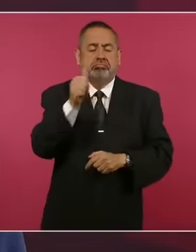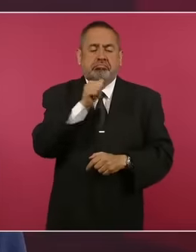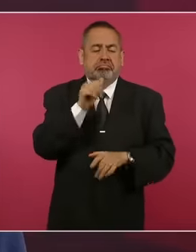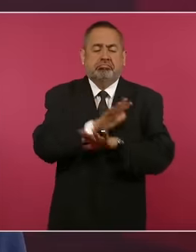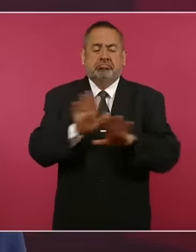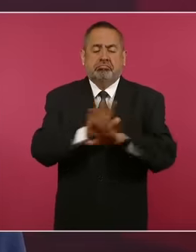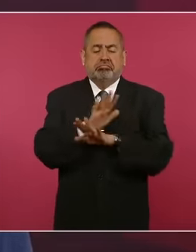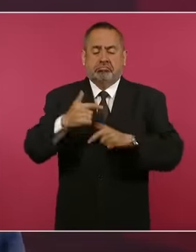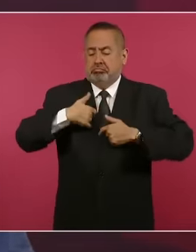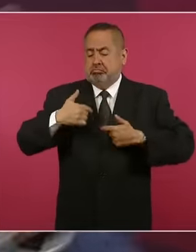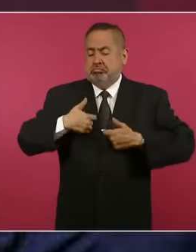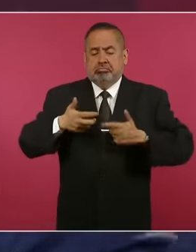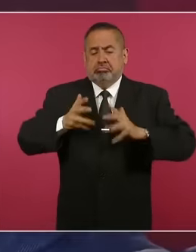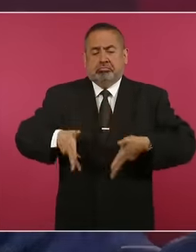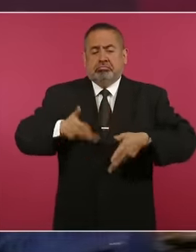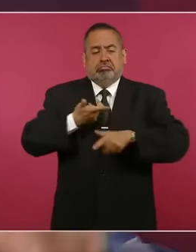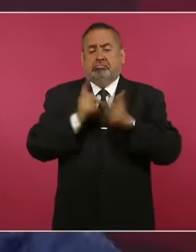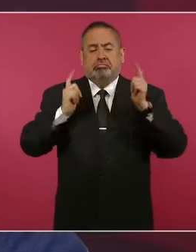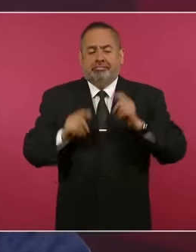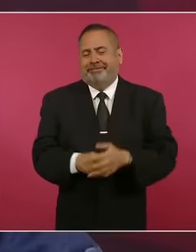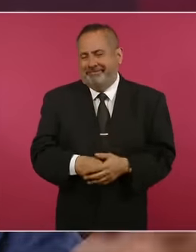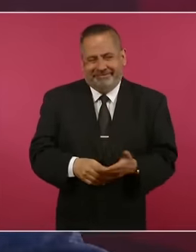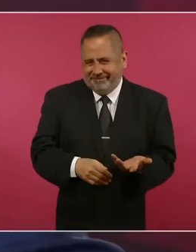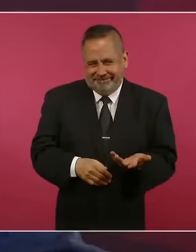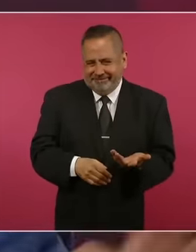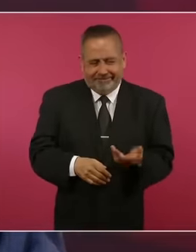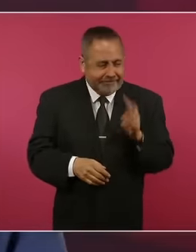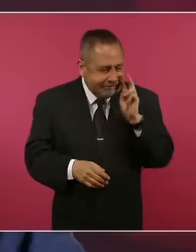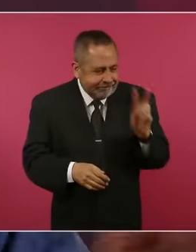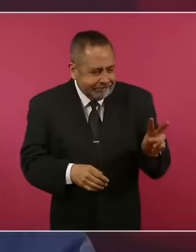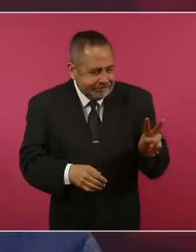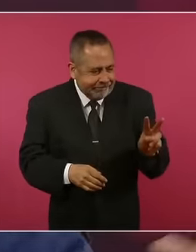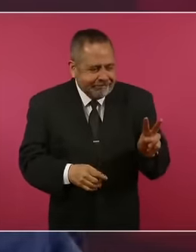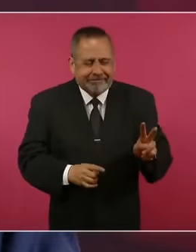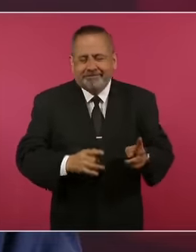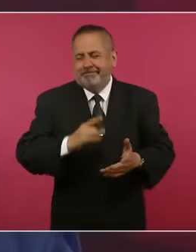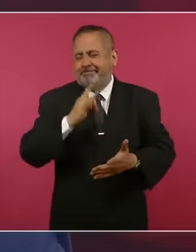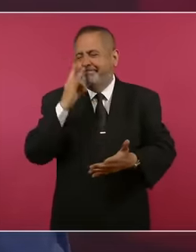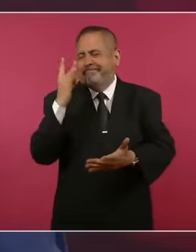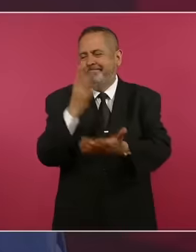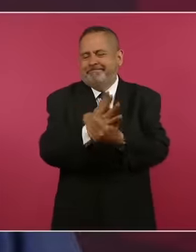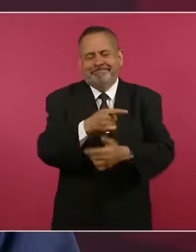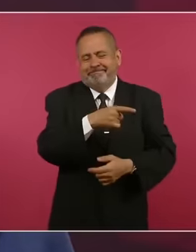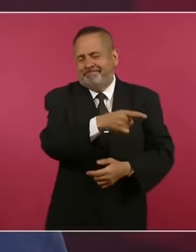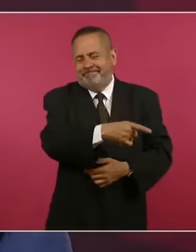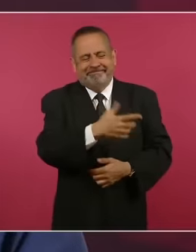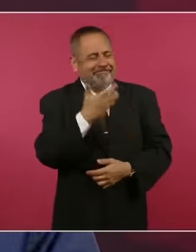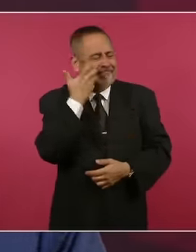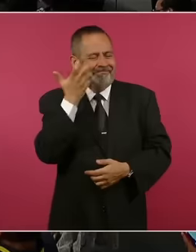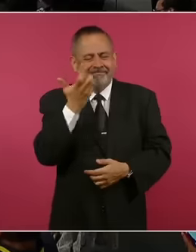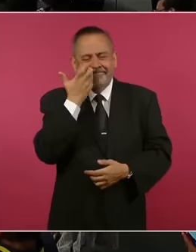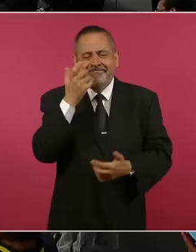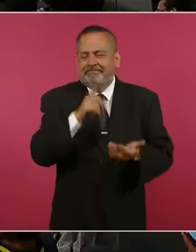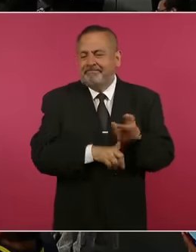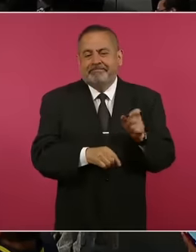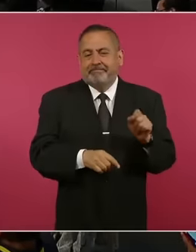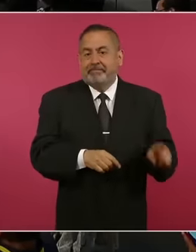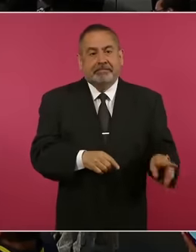Y ahora ya pues eso está